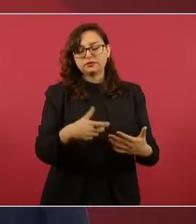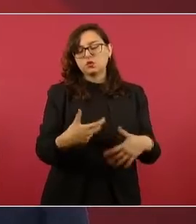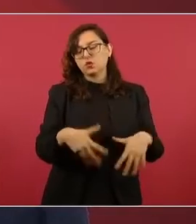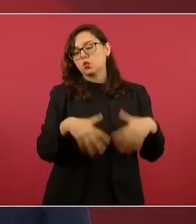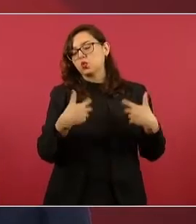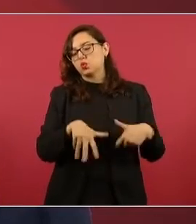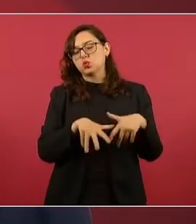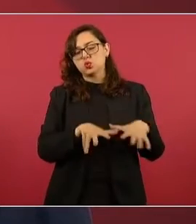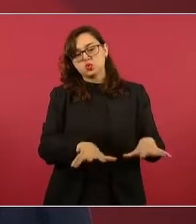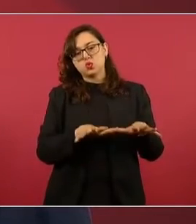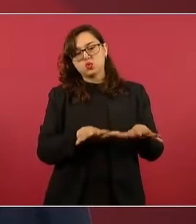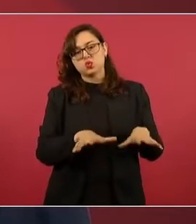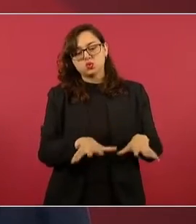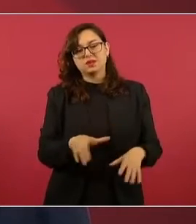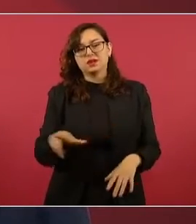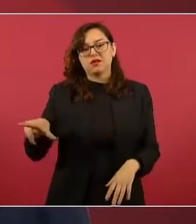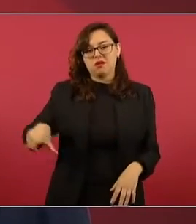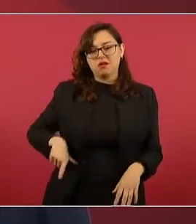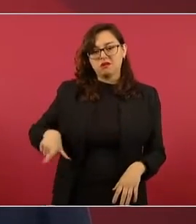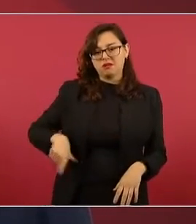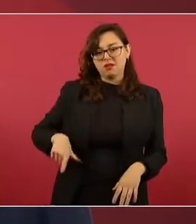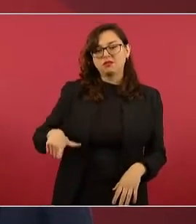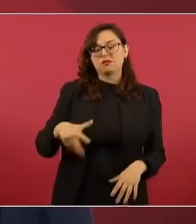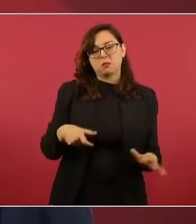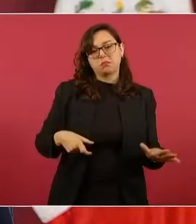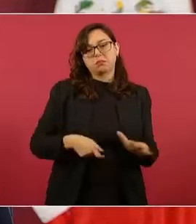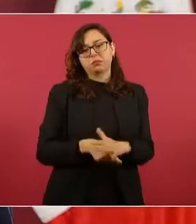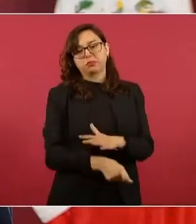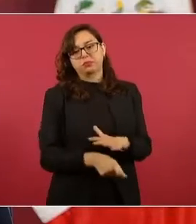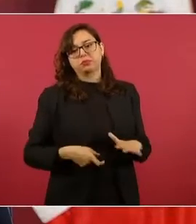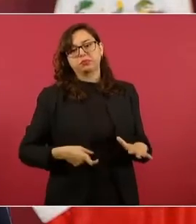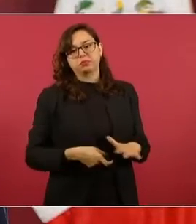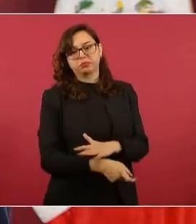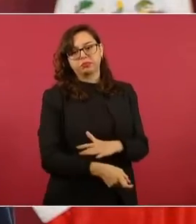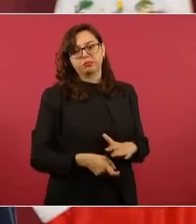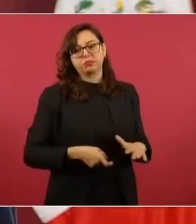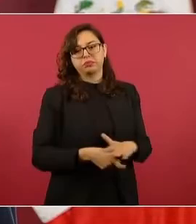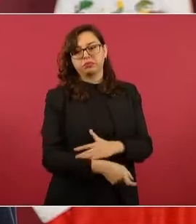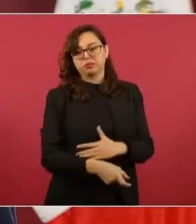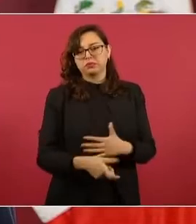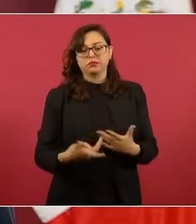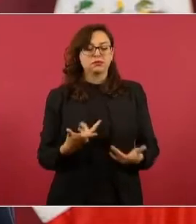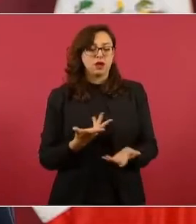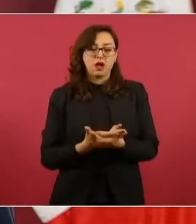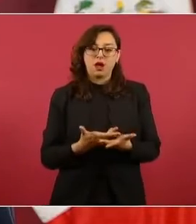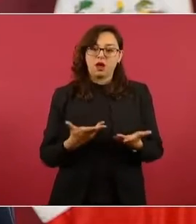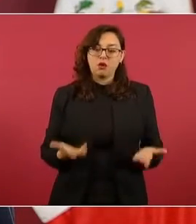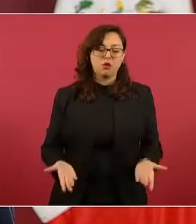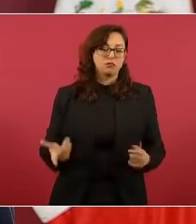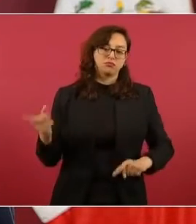al servicio del régimen de corrupción. Entonces, todos esos cambios.